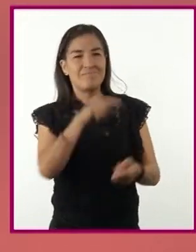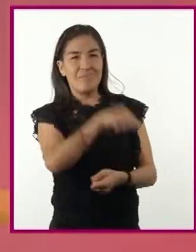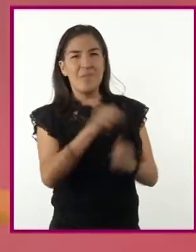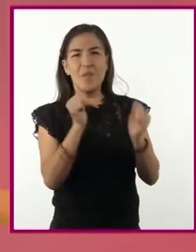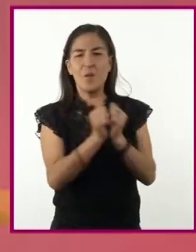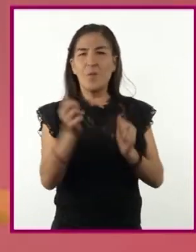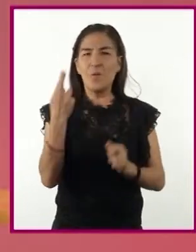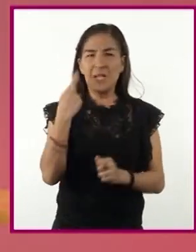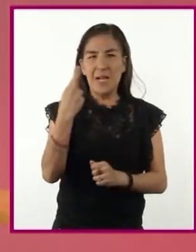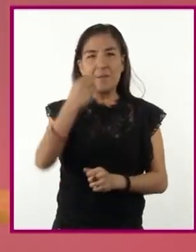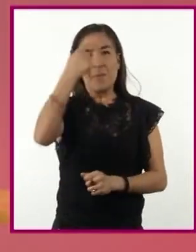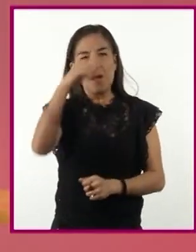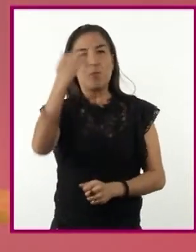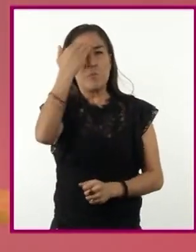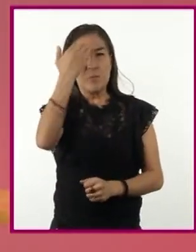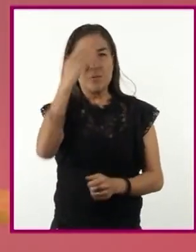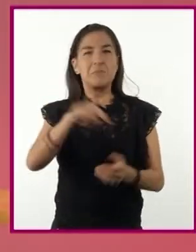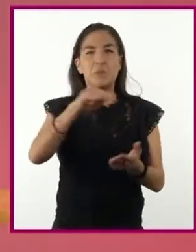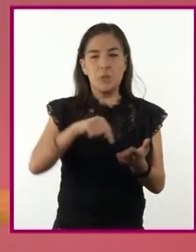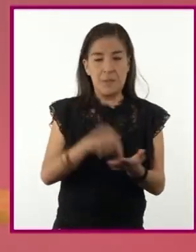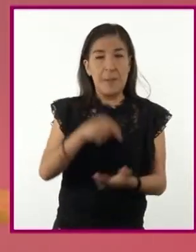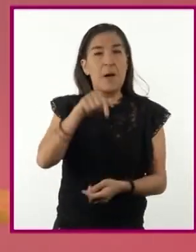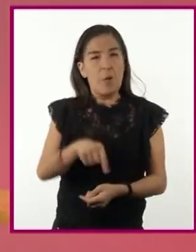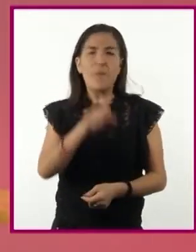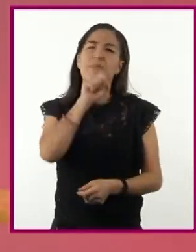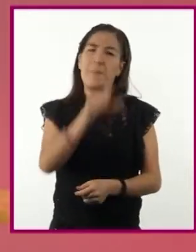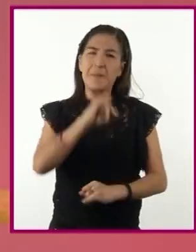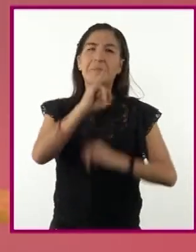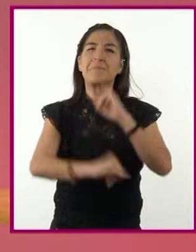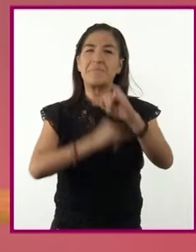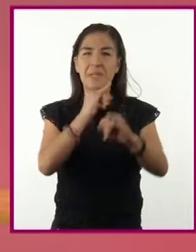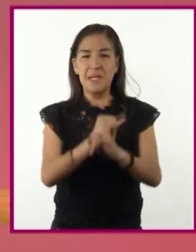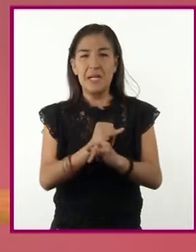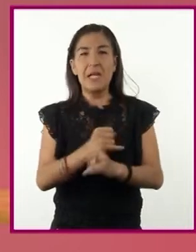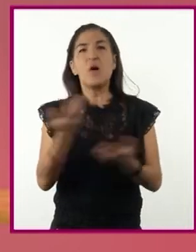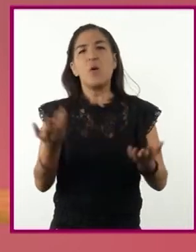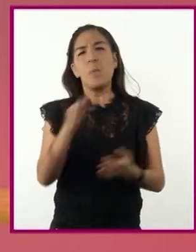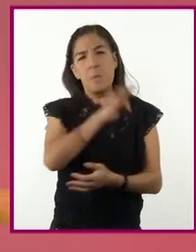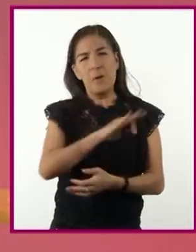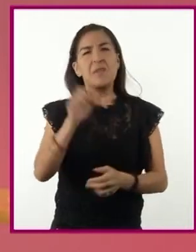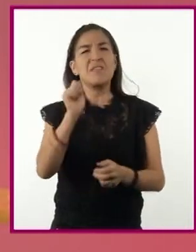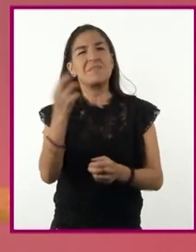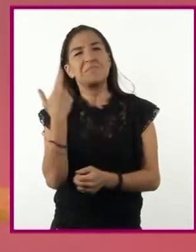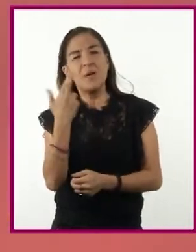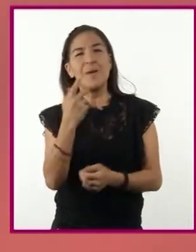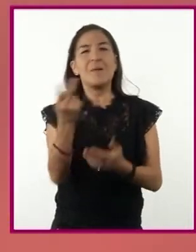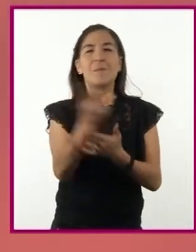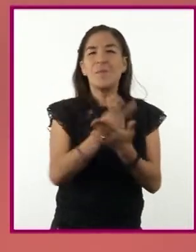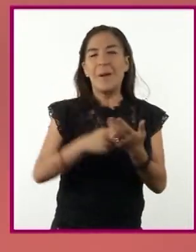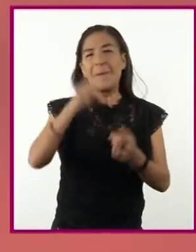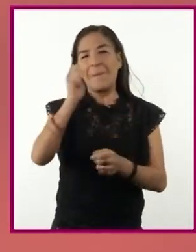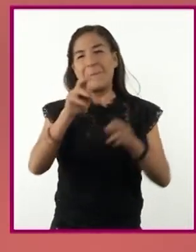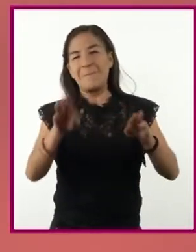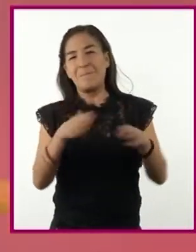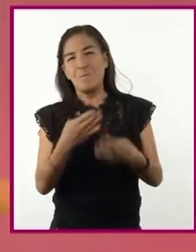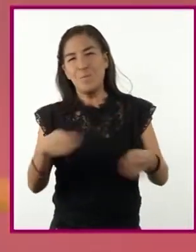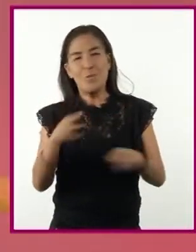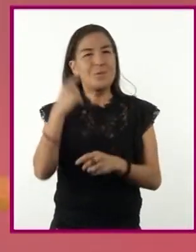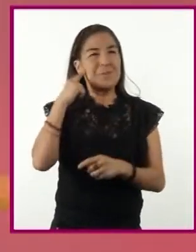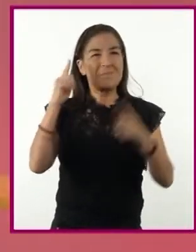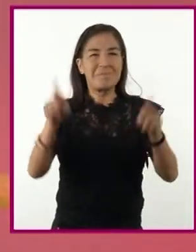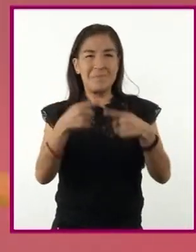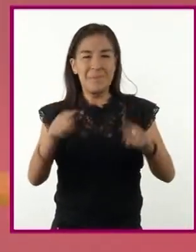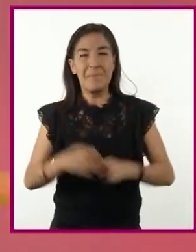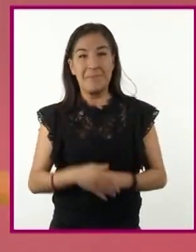radio para conocer noticias locales o internacionales, o bien para entretenerse con algún programa musical. ¿Listas y